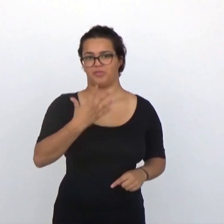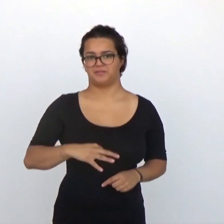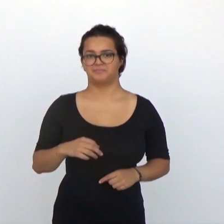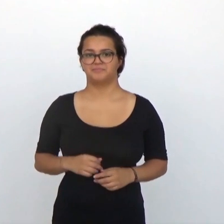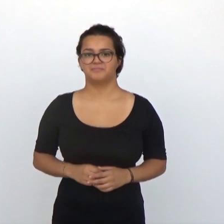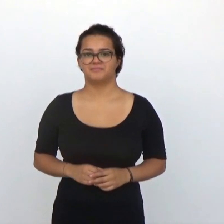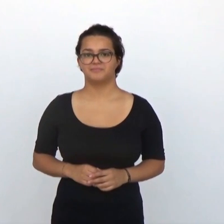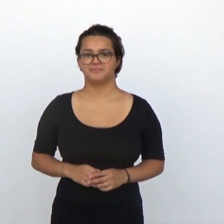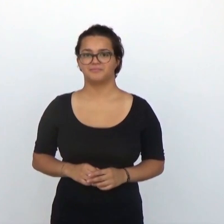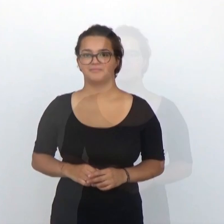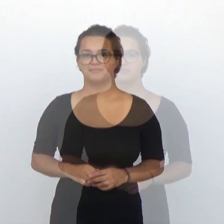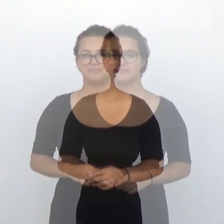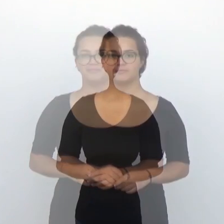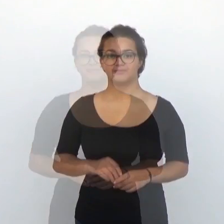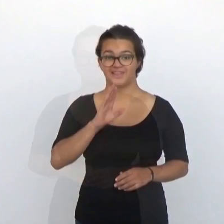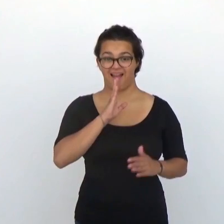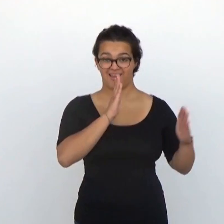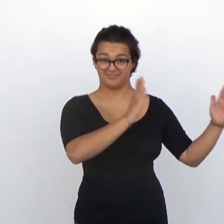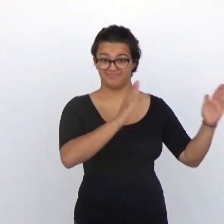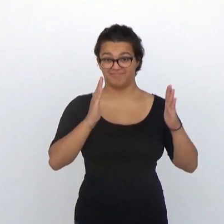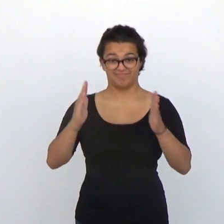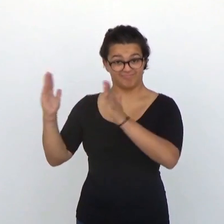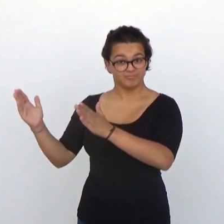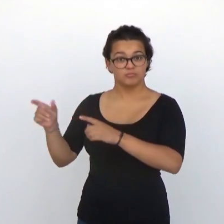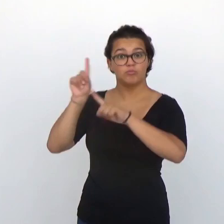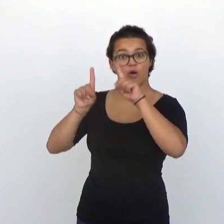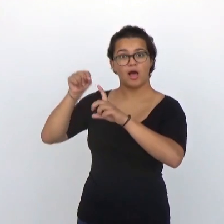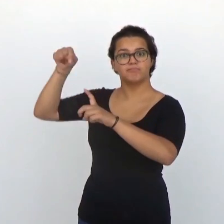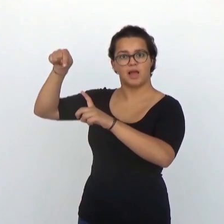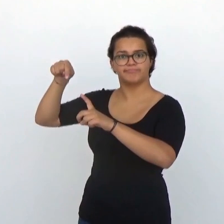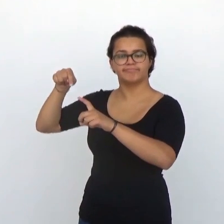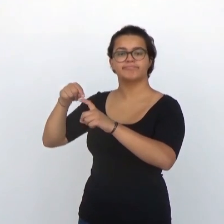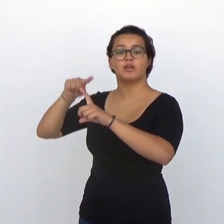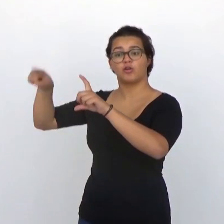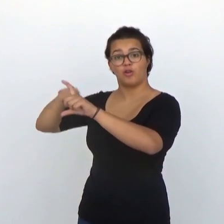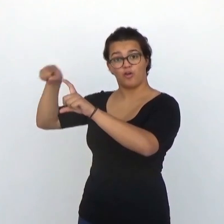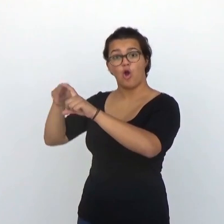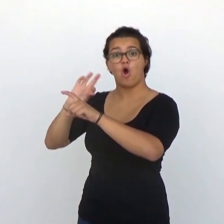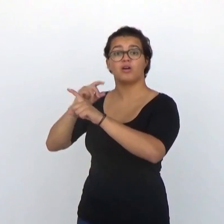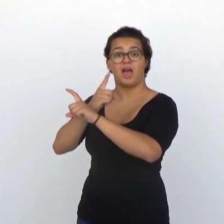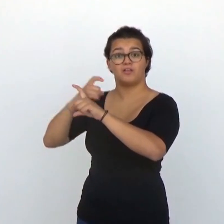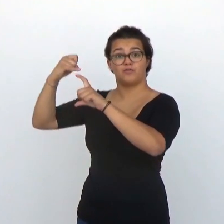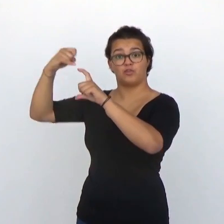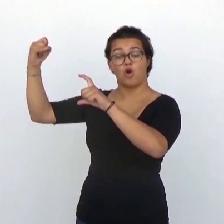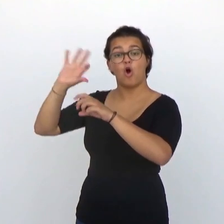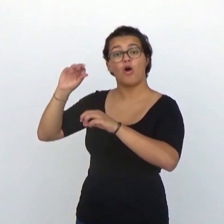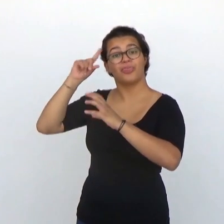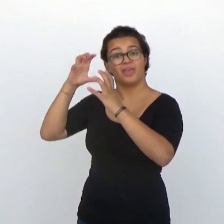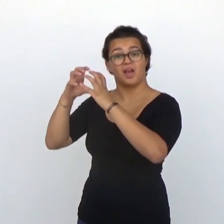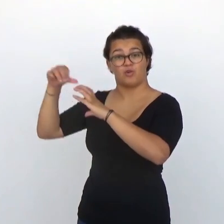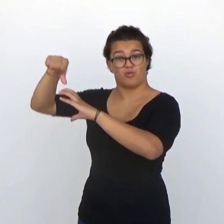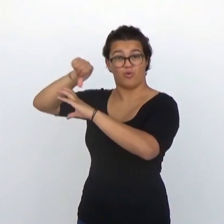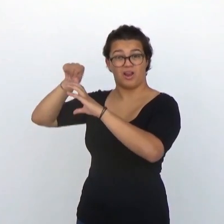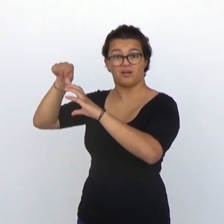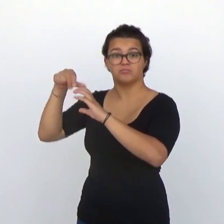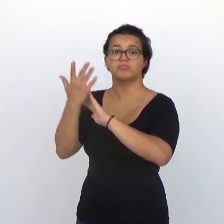vibraciones. Cuando el problema radica en el caracol o en el nervio coclear o en cualquiera de los núcleos del cerebro,